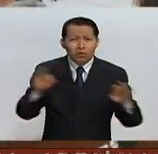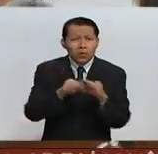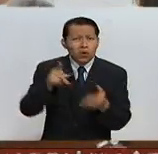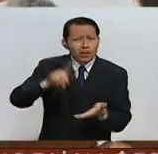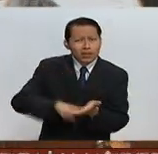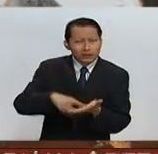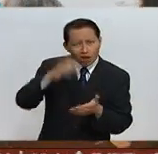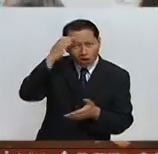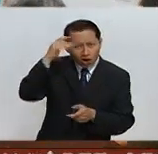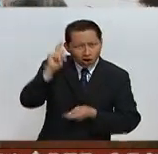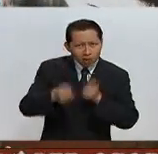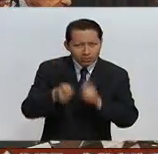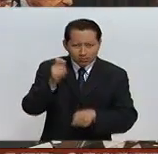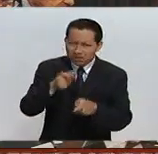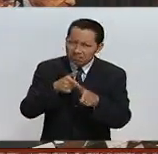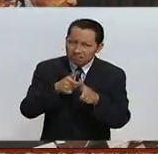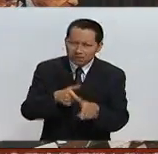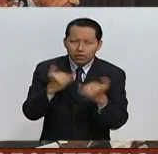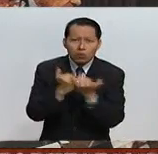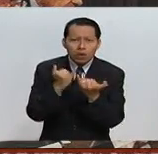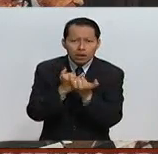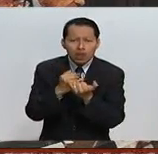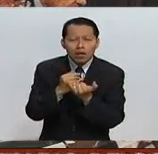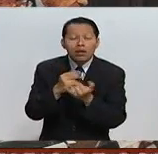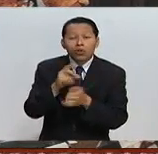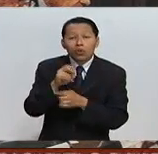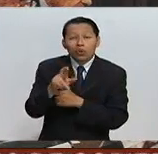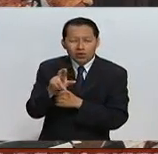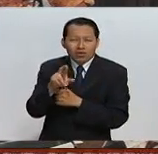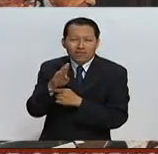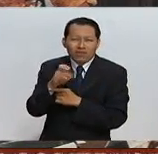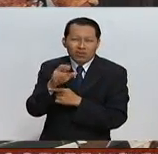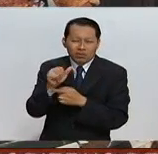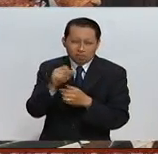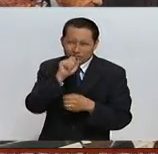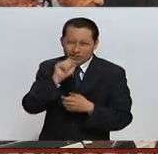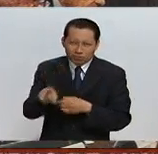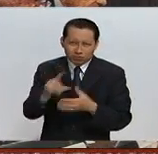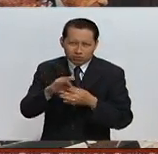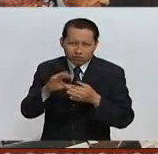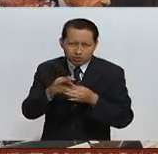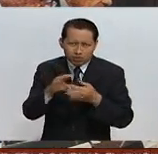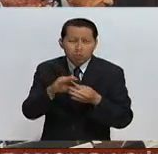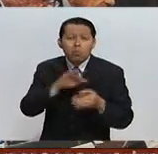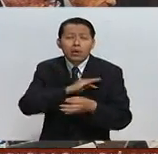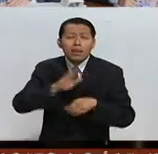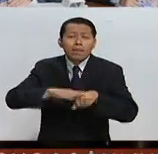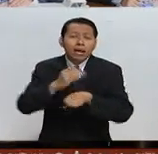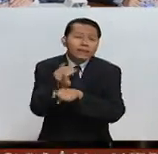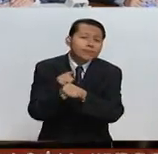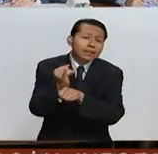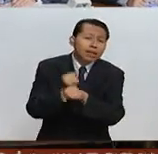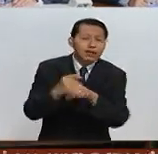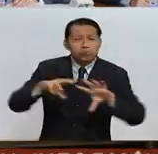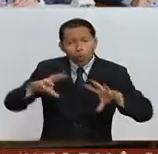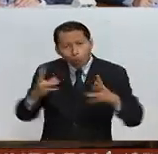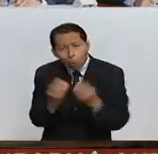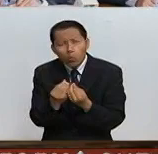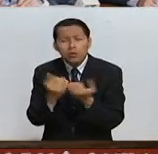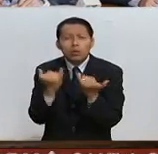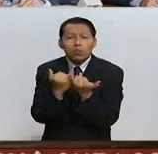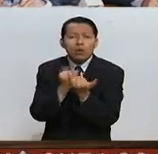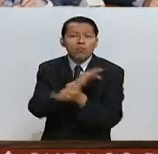ámbito del conocimiento. De acuerdo con el doctor Graue a través de la unión se acrecentarán los esfuerzos de investigación conjunta y se